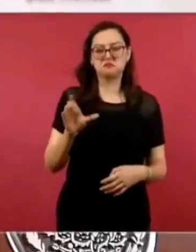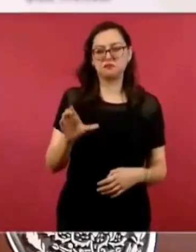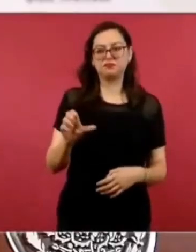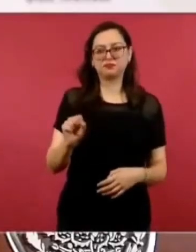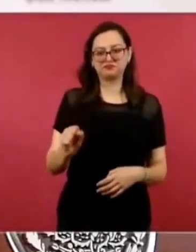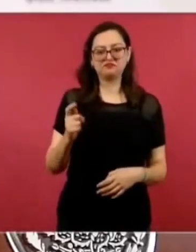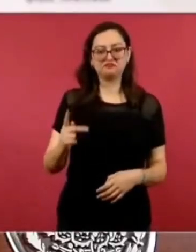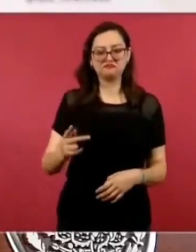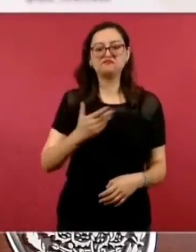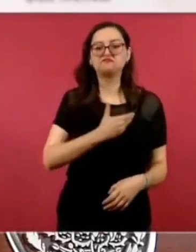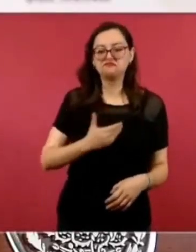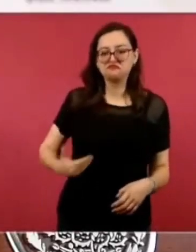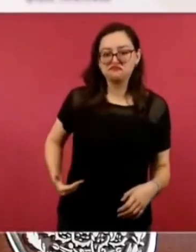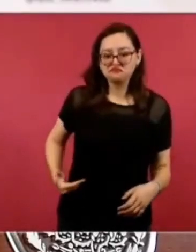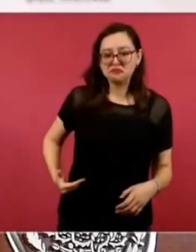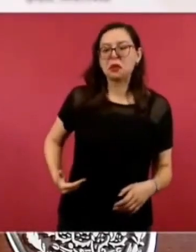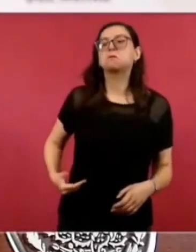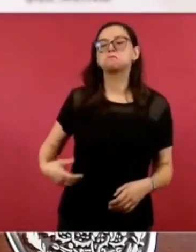presidenta.